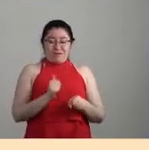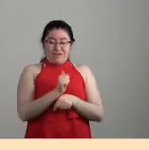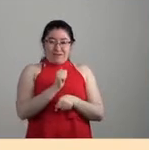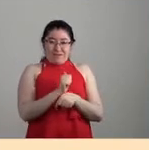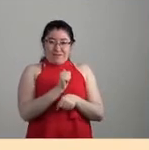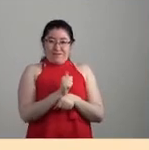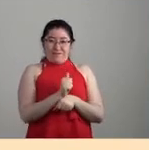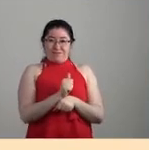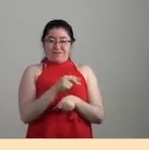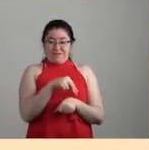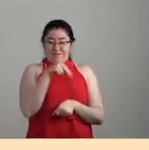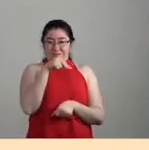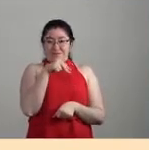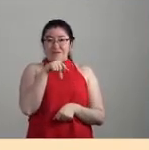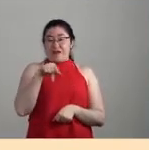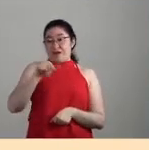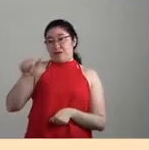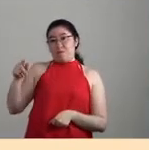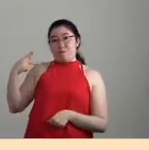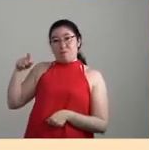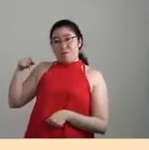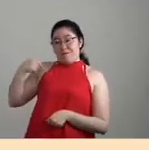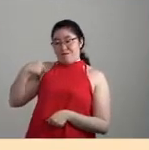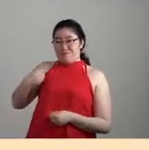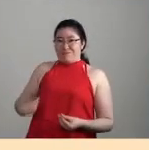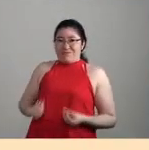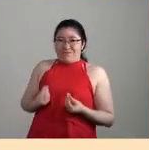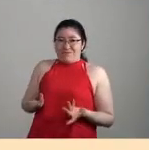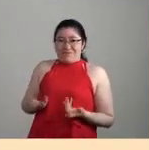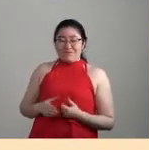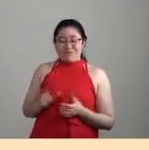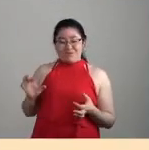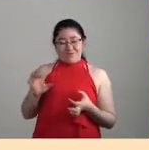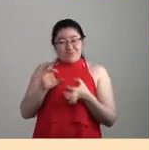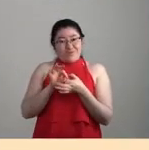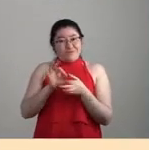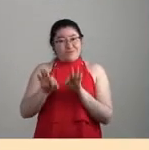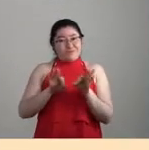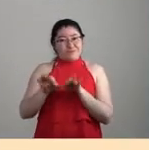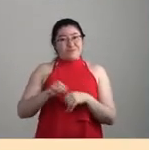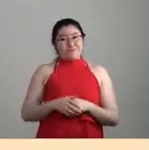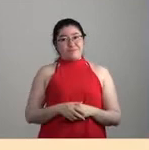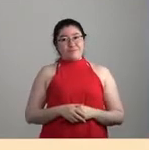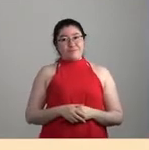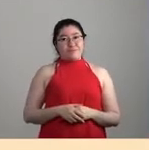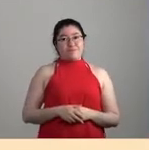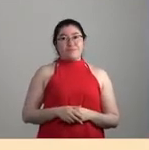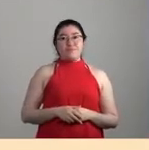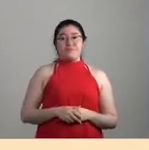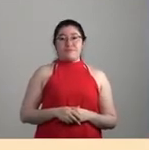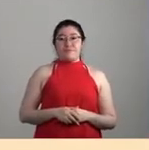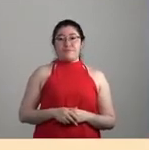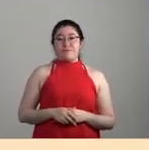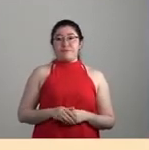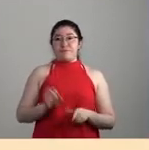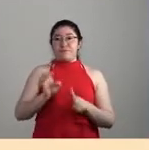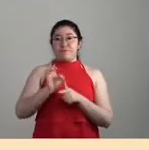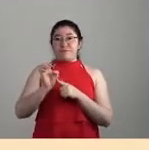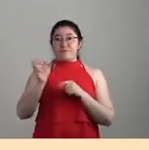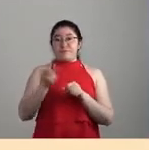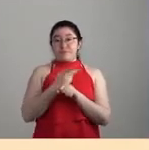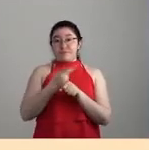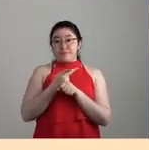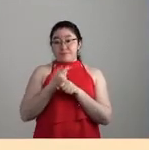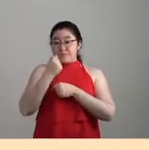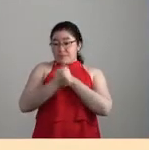en el norte de Argentina, y Puebla, que es la ciudad donde yo vivo. Entonces, bueno, pues de alguna manera, bueno, después de muchos años